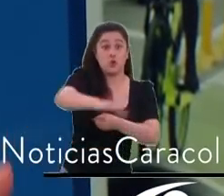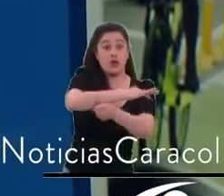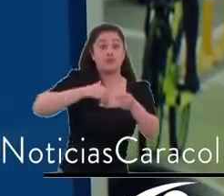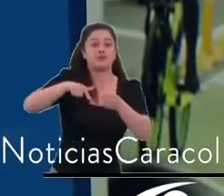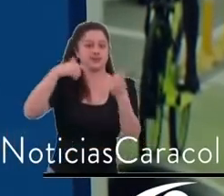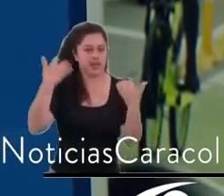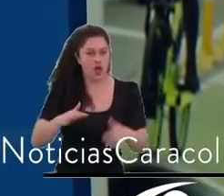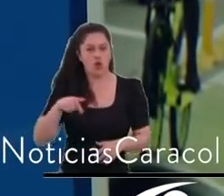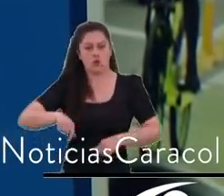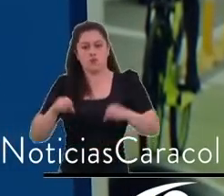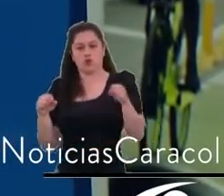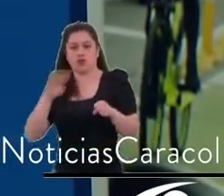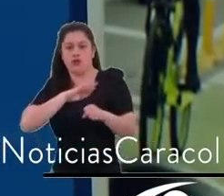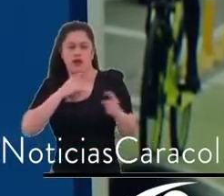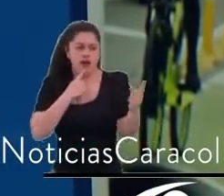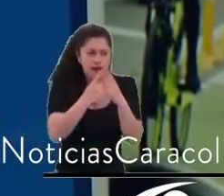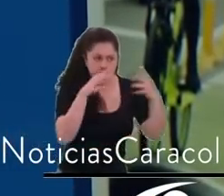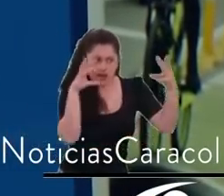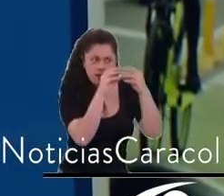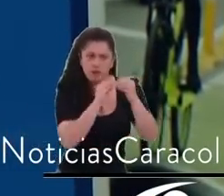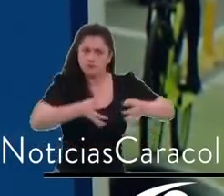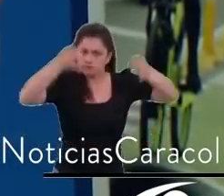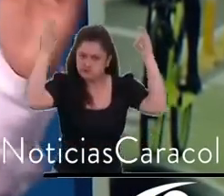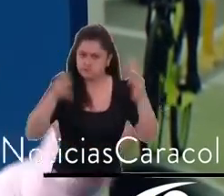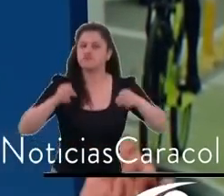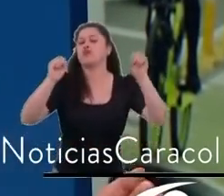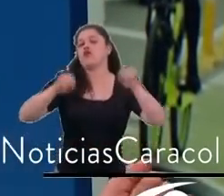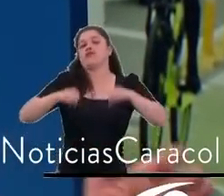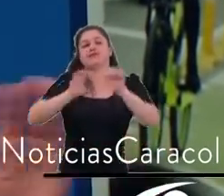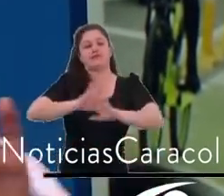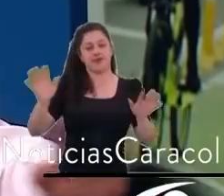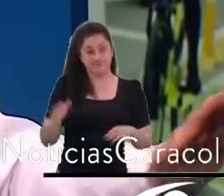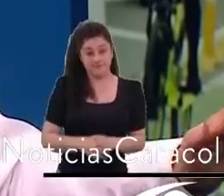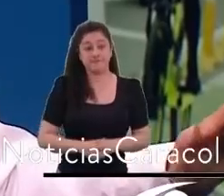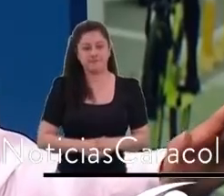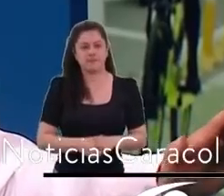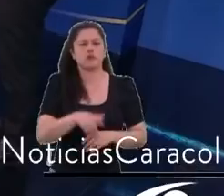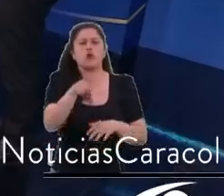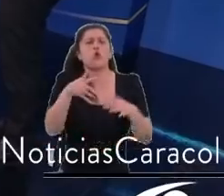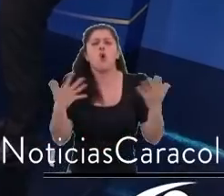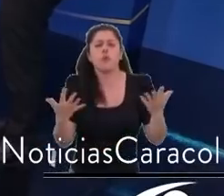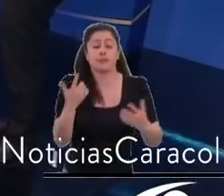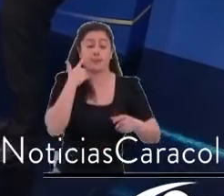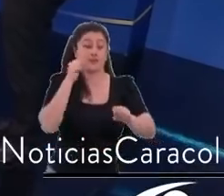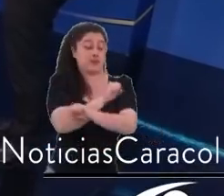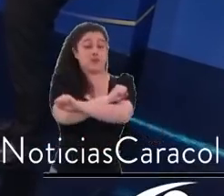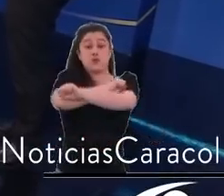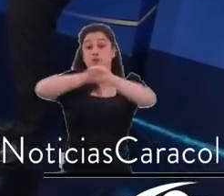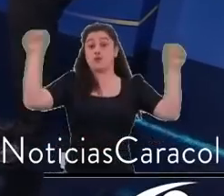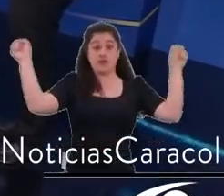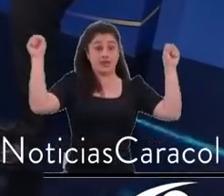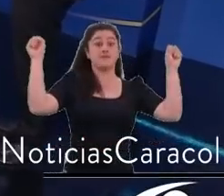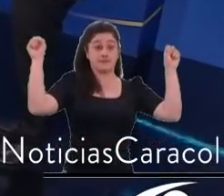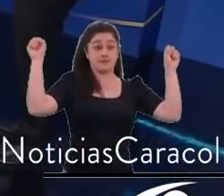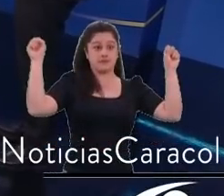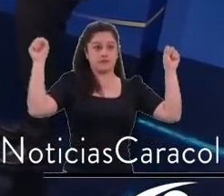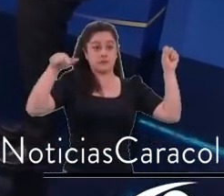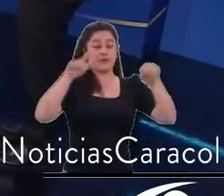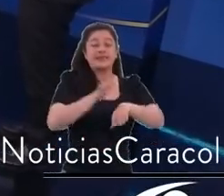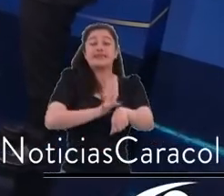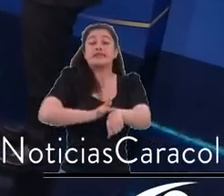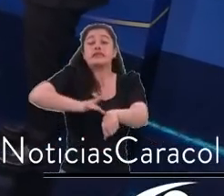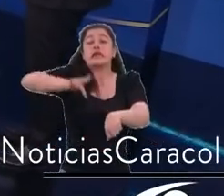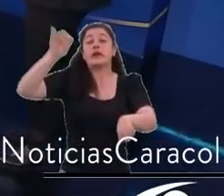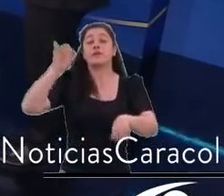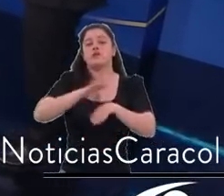trancón, nos pusimos de acuerdo y dijimos, bueno, si usted entra por la mañana no hay pico y placa. Si usted madruga y sacrifica